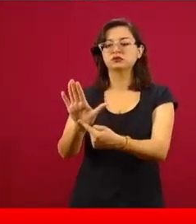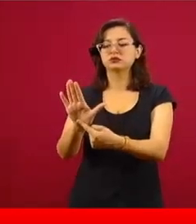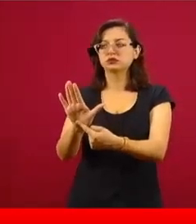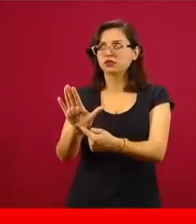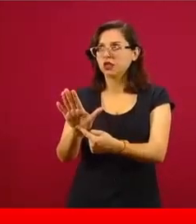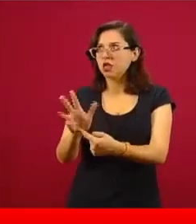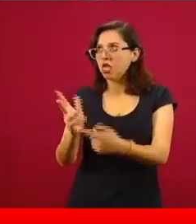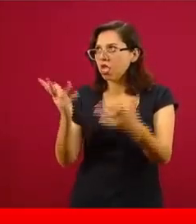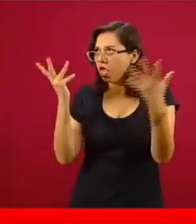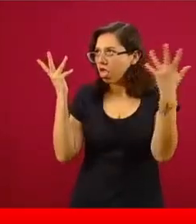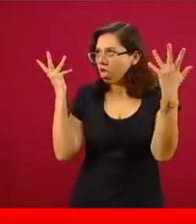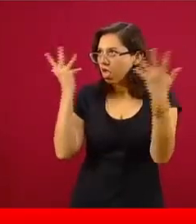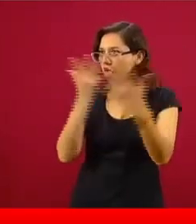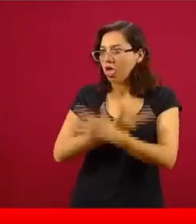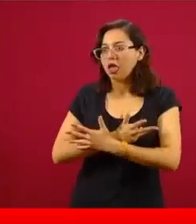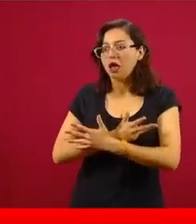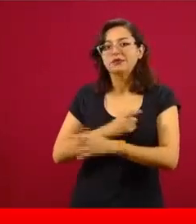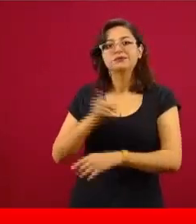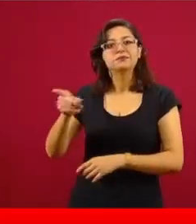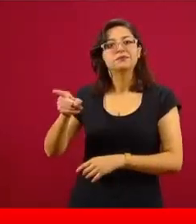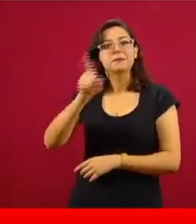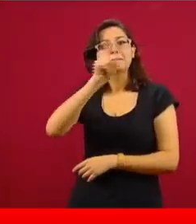está sucediendo.